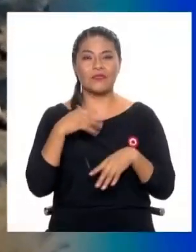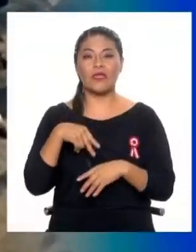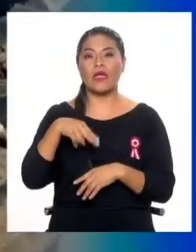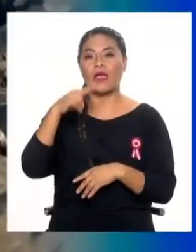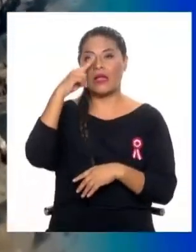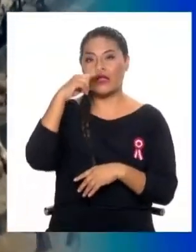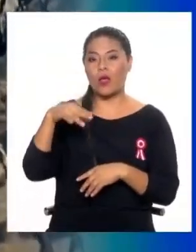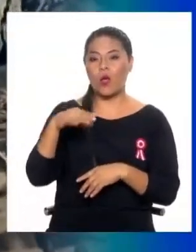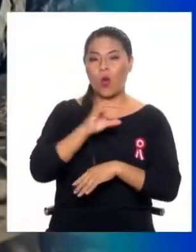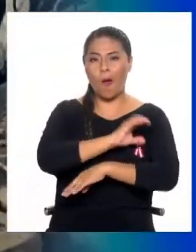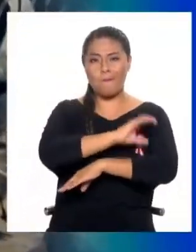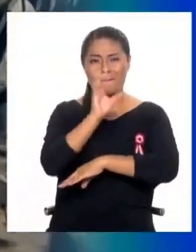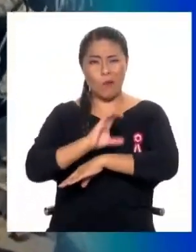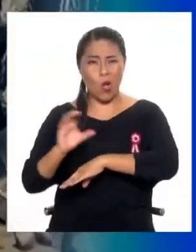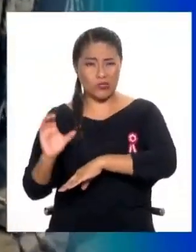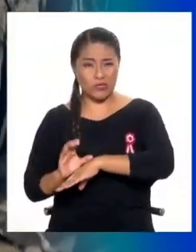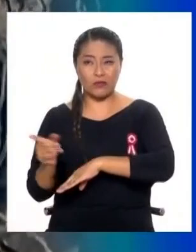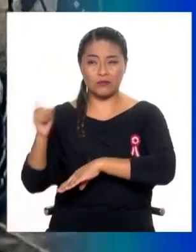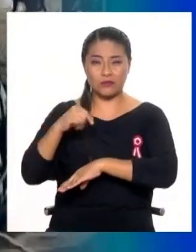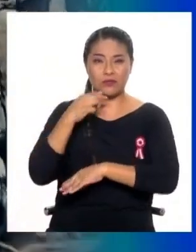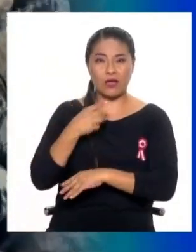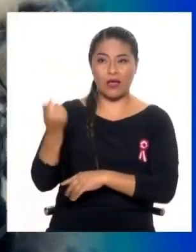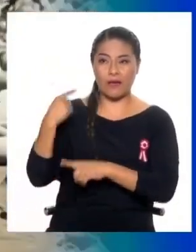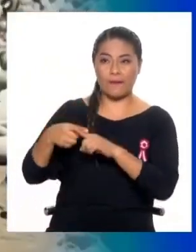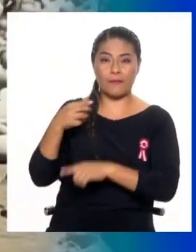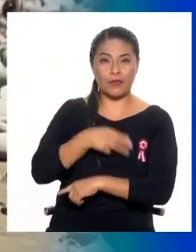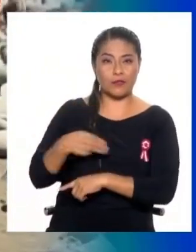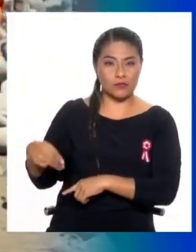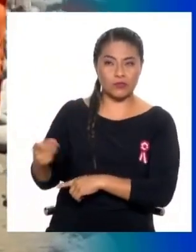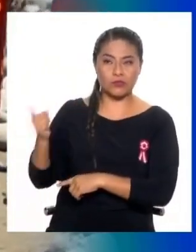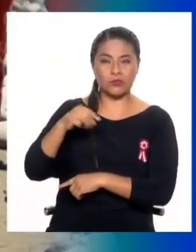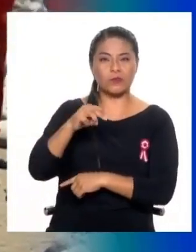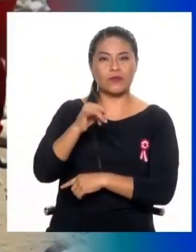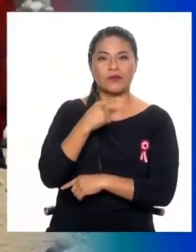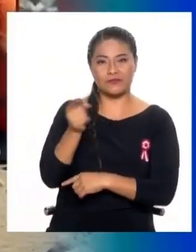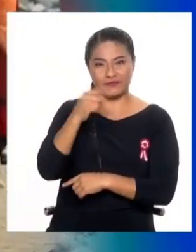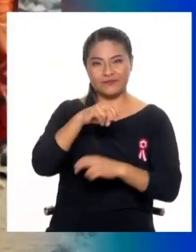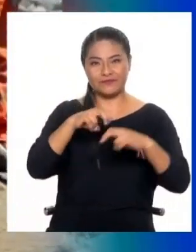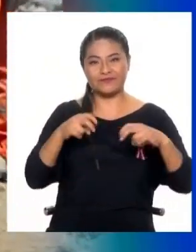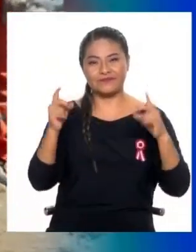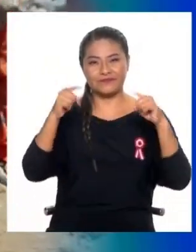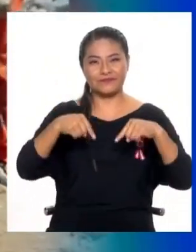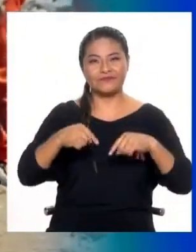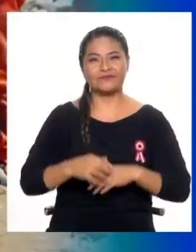con el exministro de Vivienda, Miguel Estrada. Así que no se vayan. Esto es Diálogo Abierto.